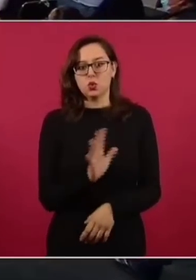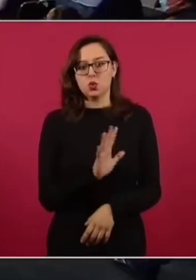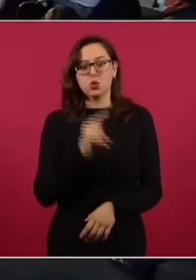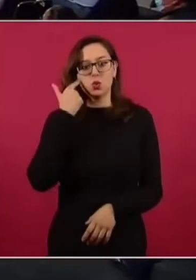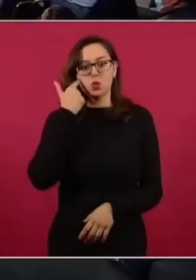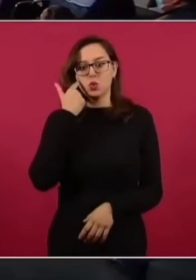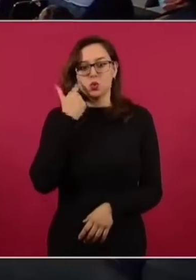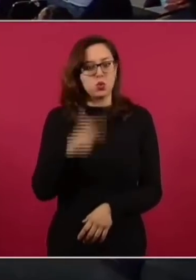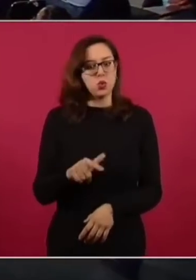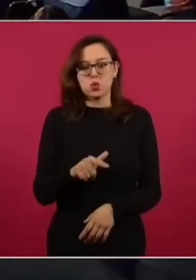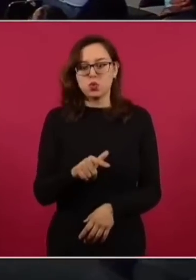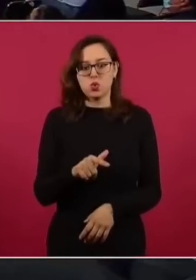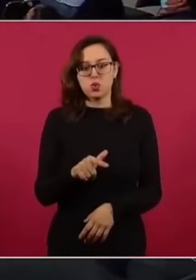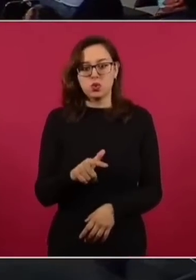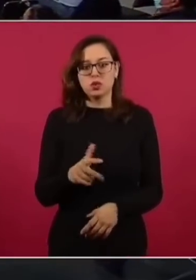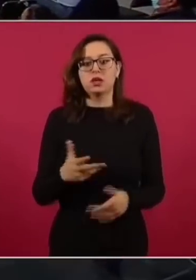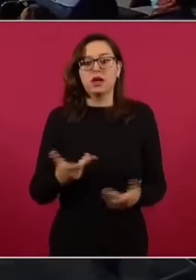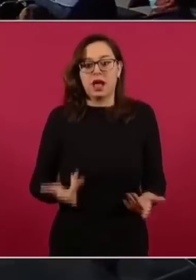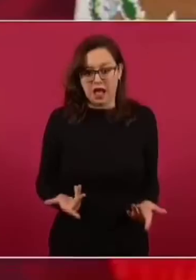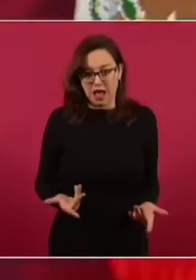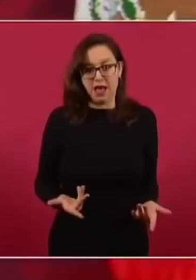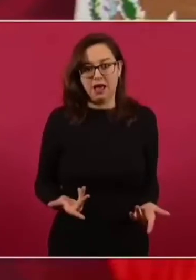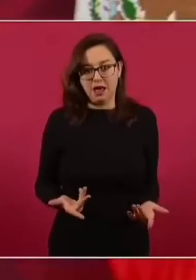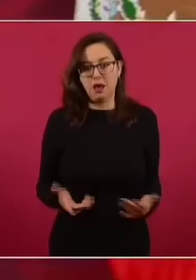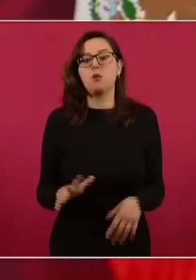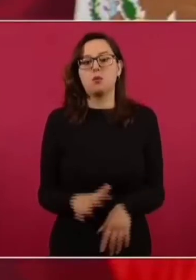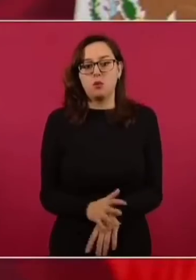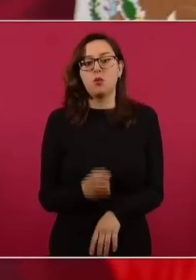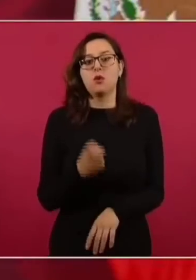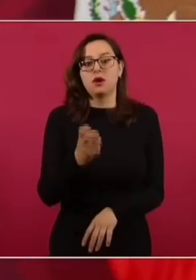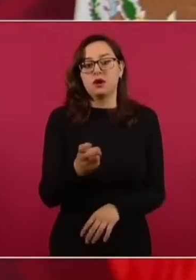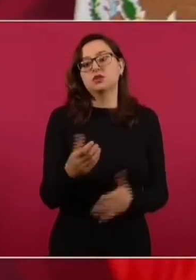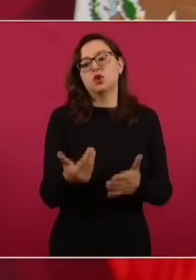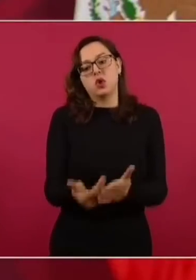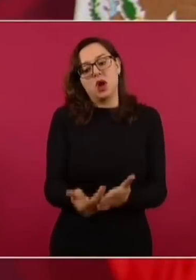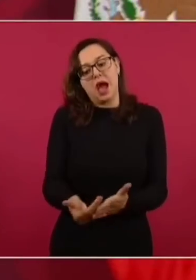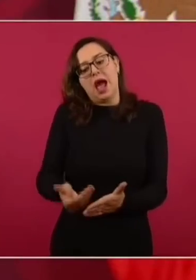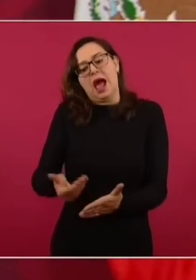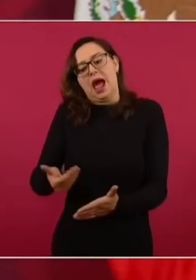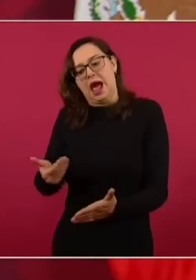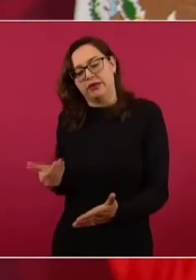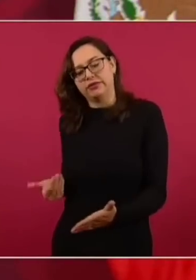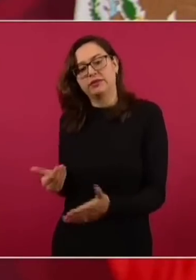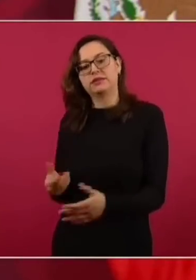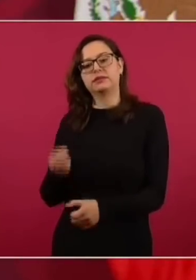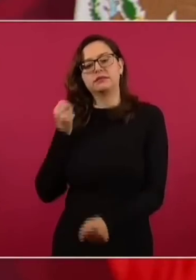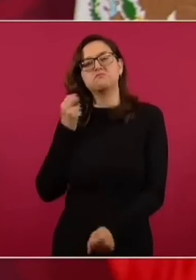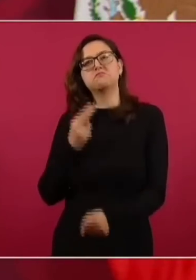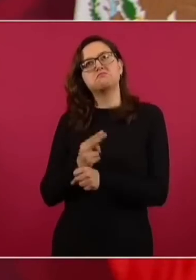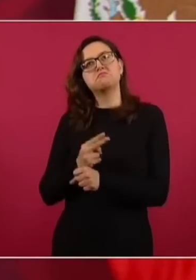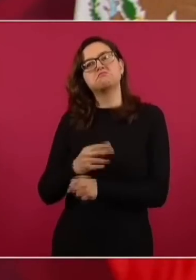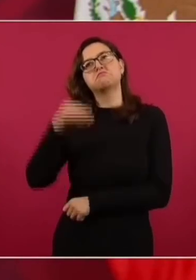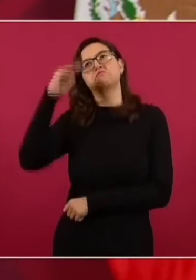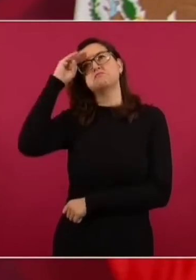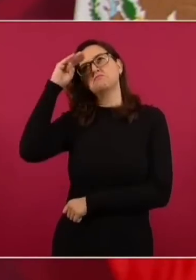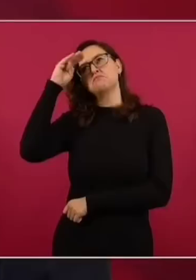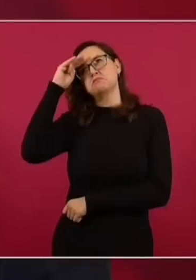Entonces, ¿qué es lo más recomendable?, pensando en las nuevas generaciones